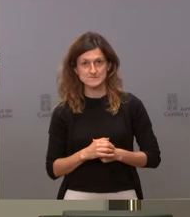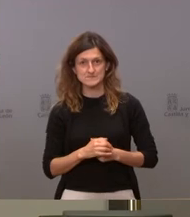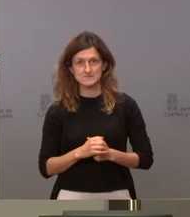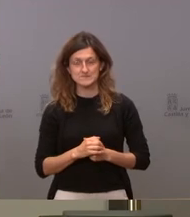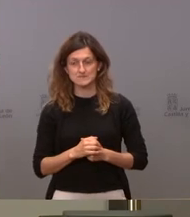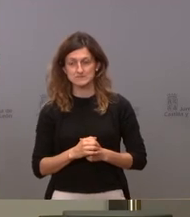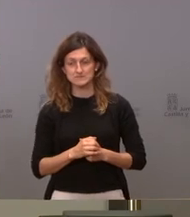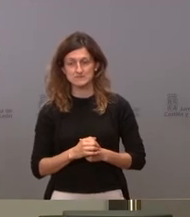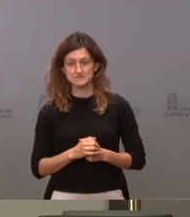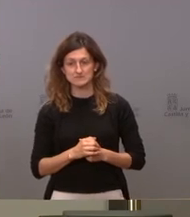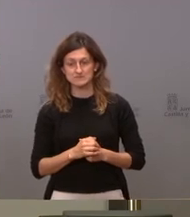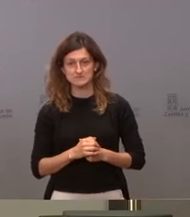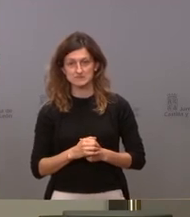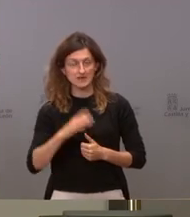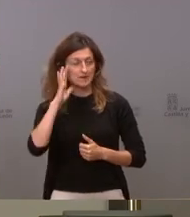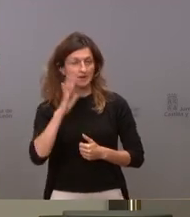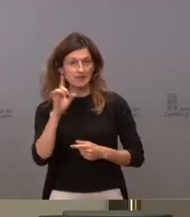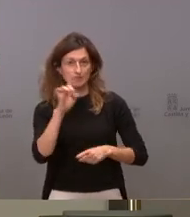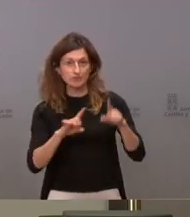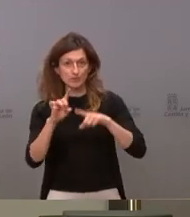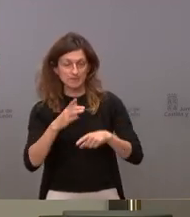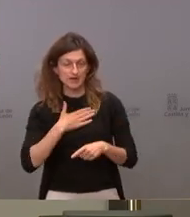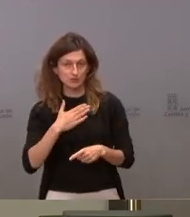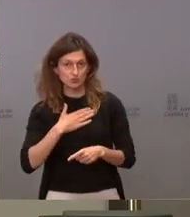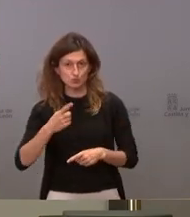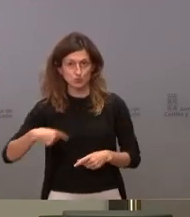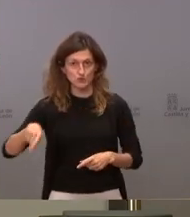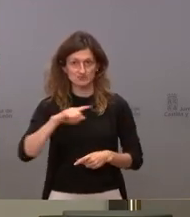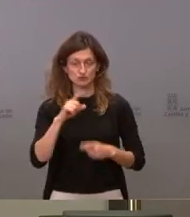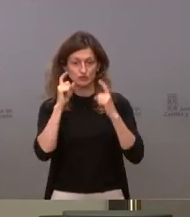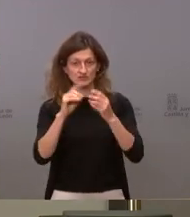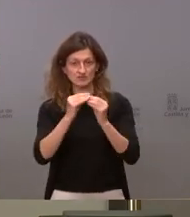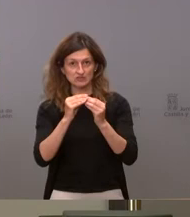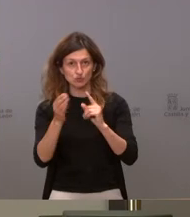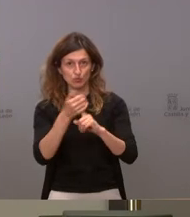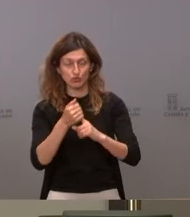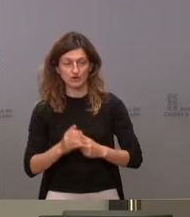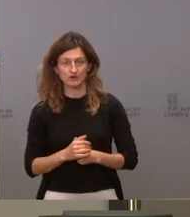si me parece que va a ser un problema nuestro vamos a intentar resolverlo